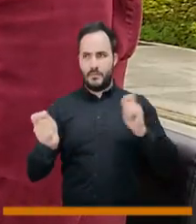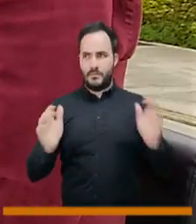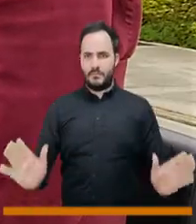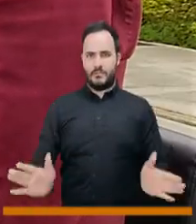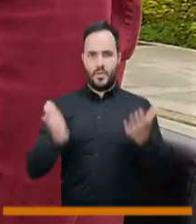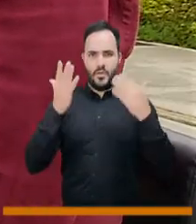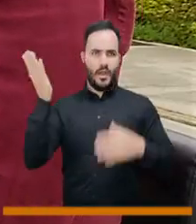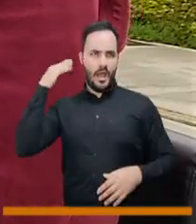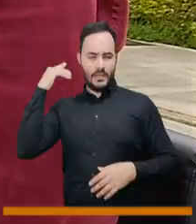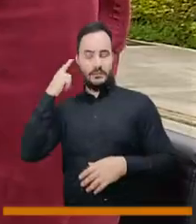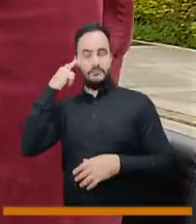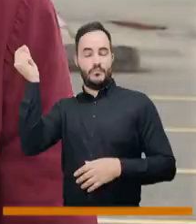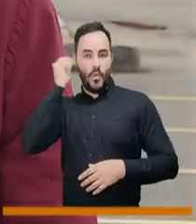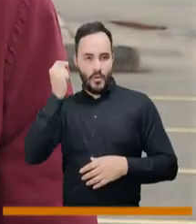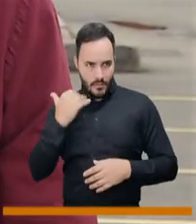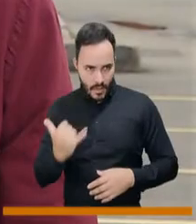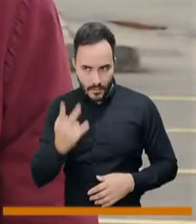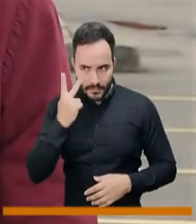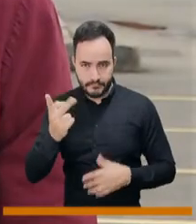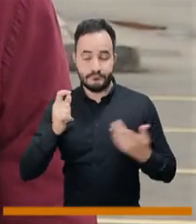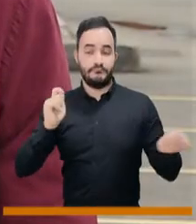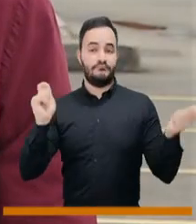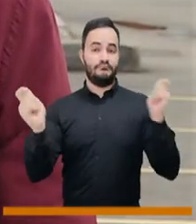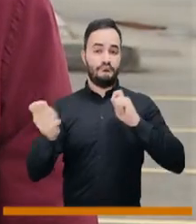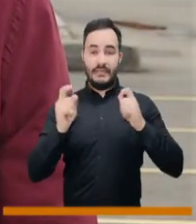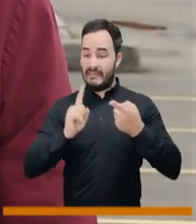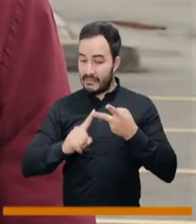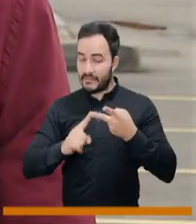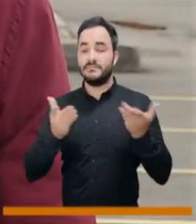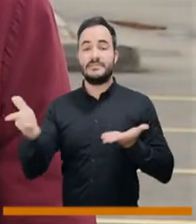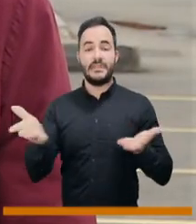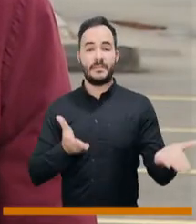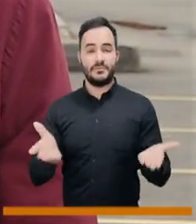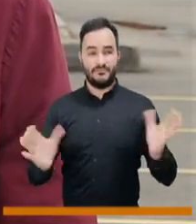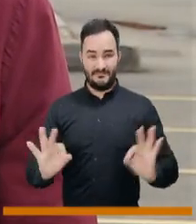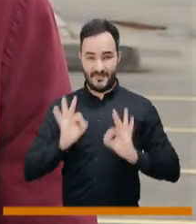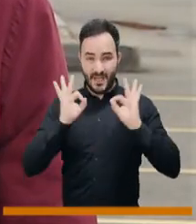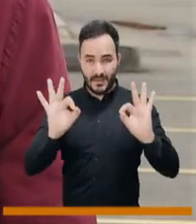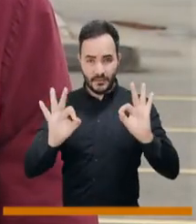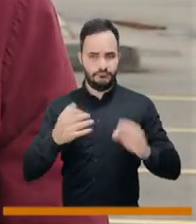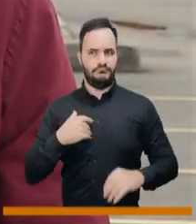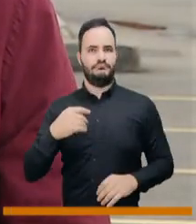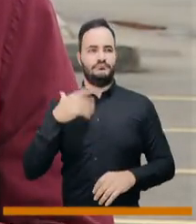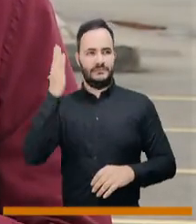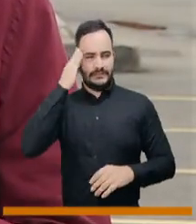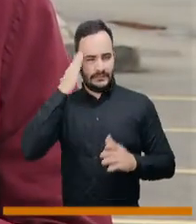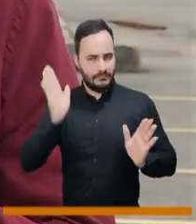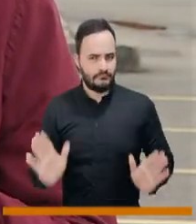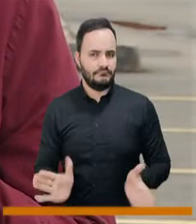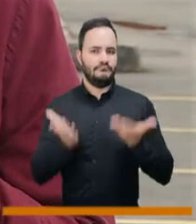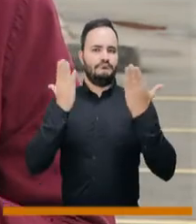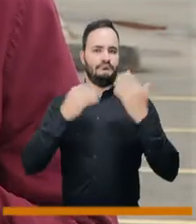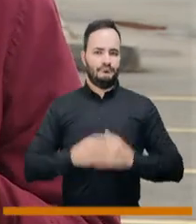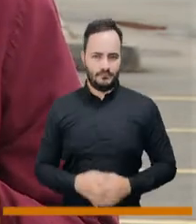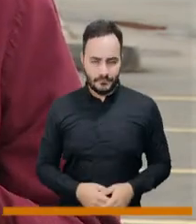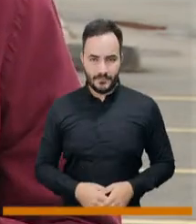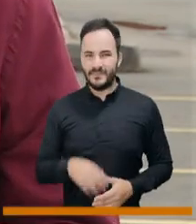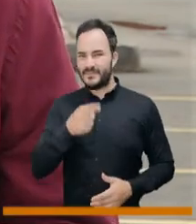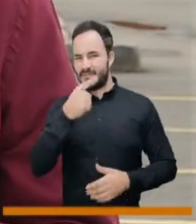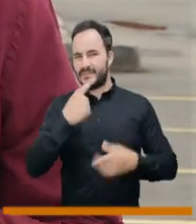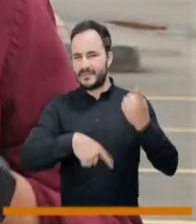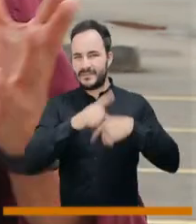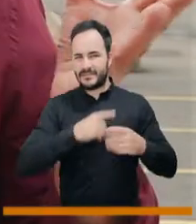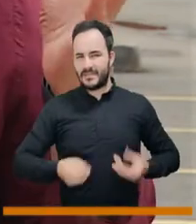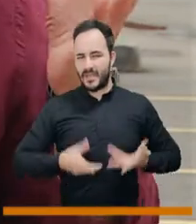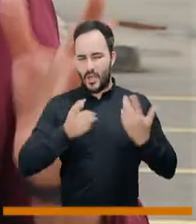sino también en la calidad de la prestación del servicio. Y una cosa que creo que es relevante de lo que usted dice es que el Hospital Mental